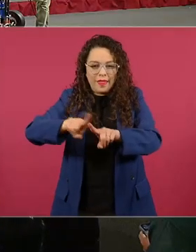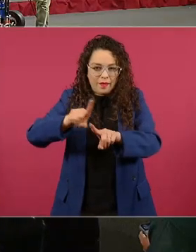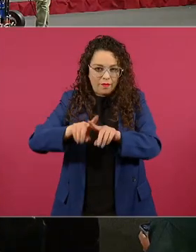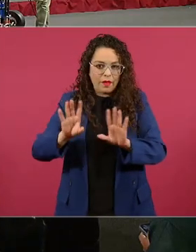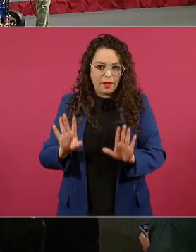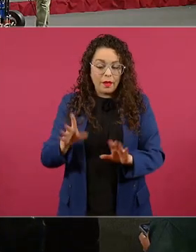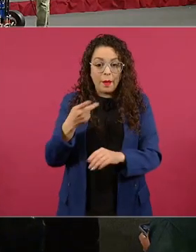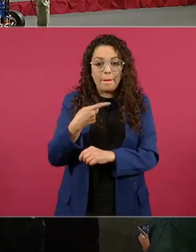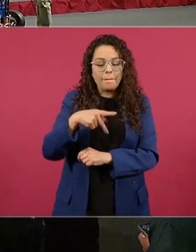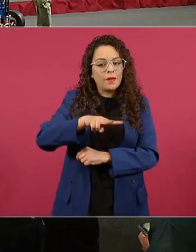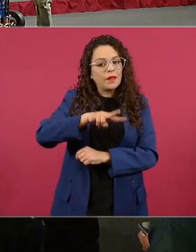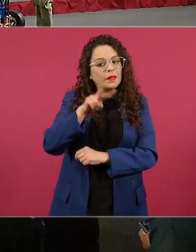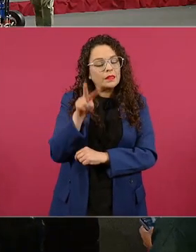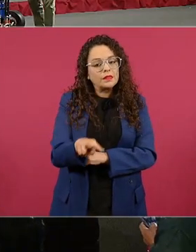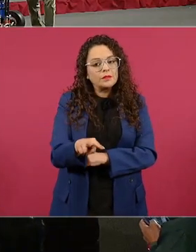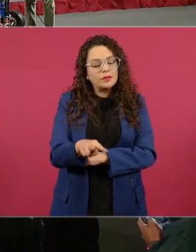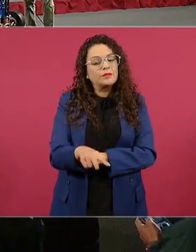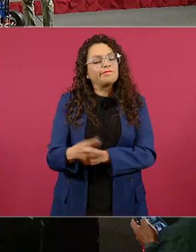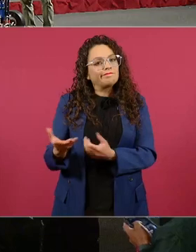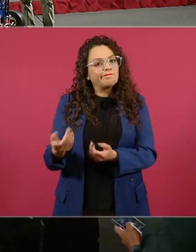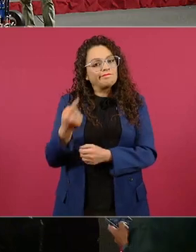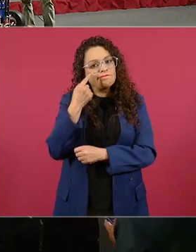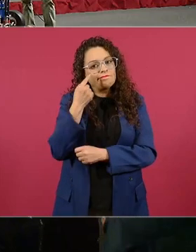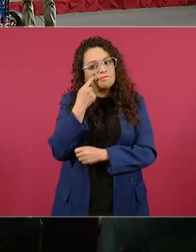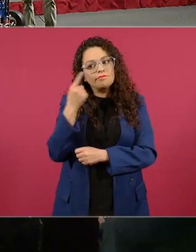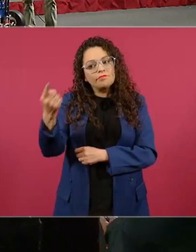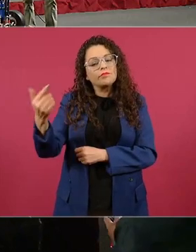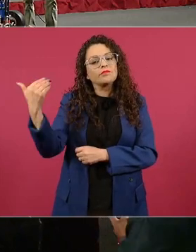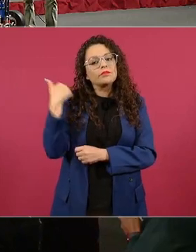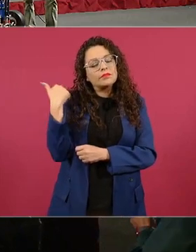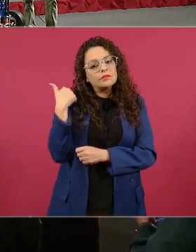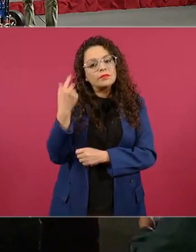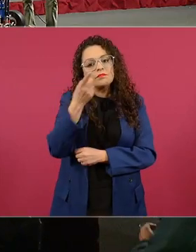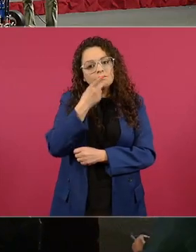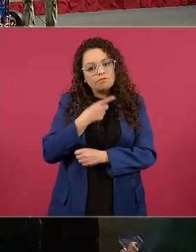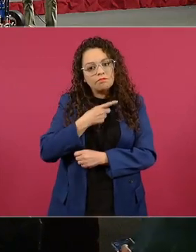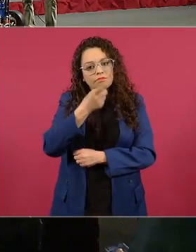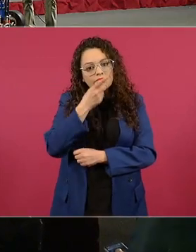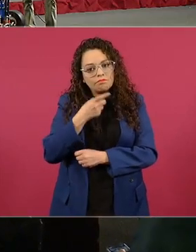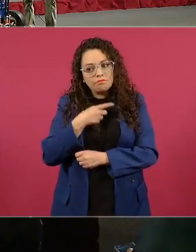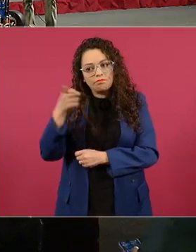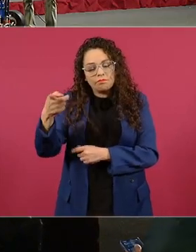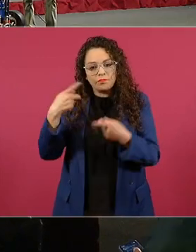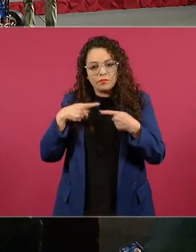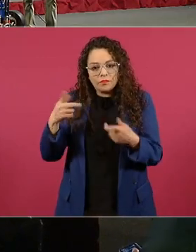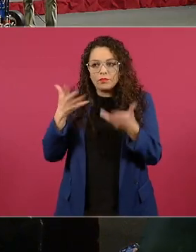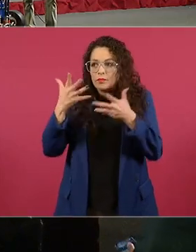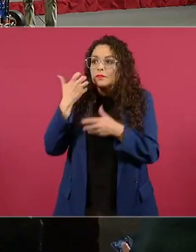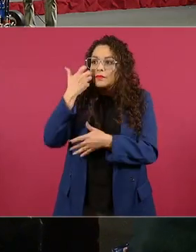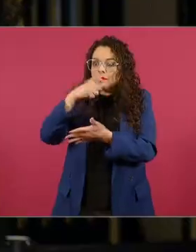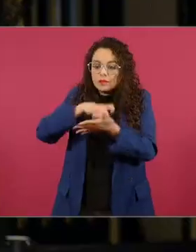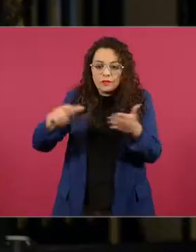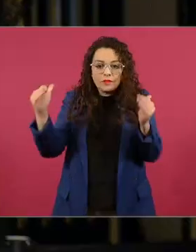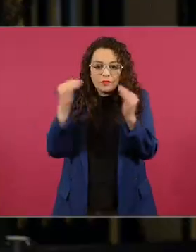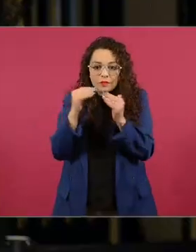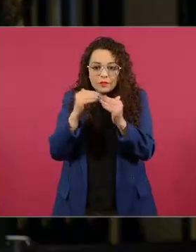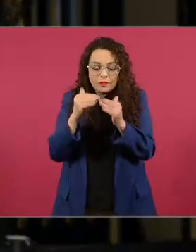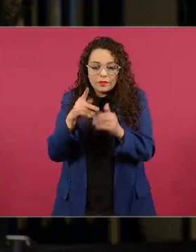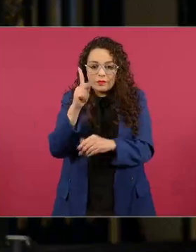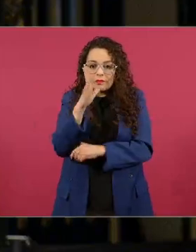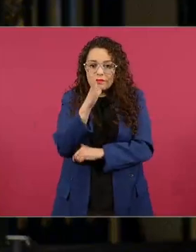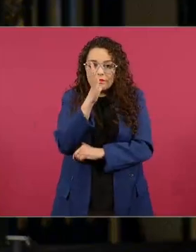que reiteradamente me han planteado los trabajadores que quieren una vivienda pero no pueden acceder a ella